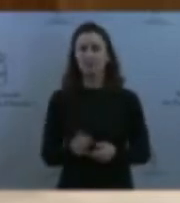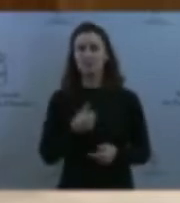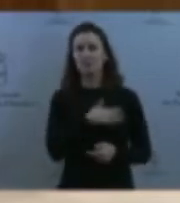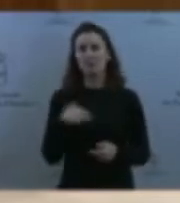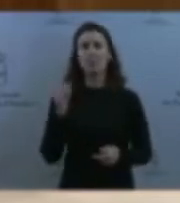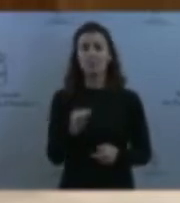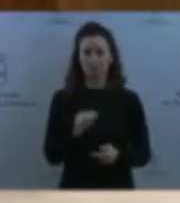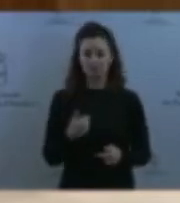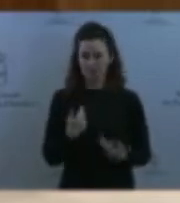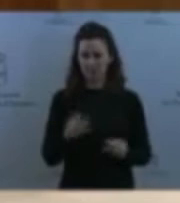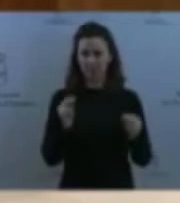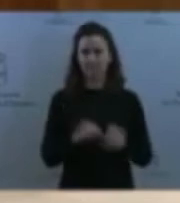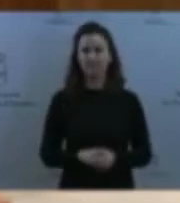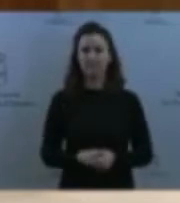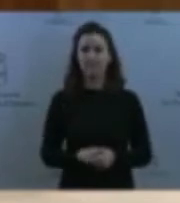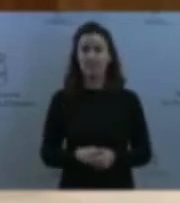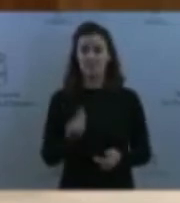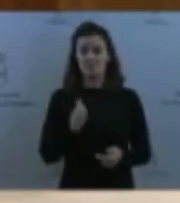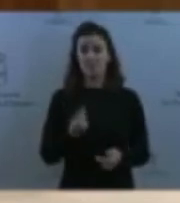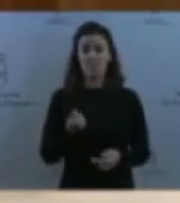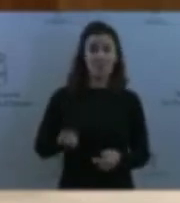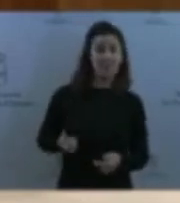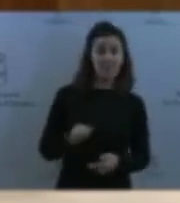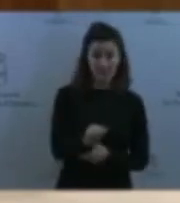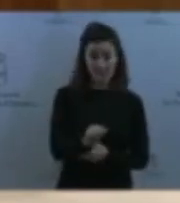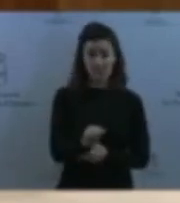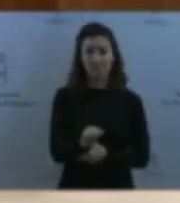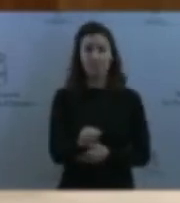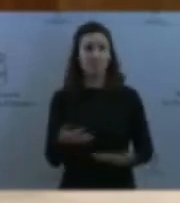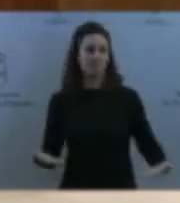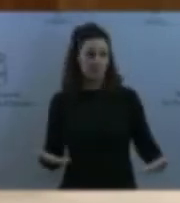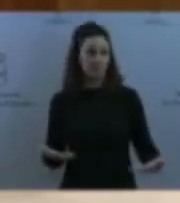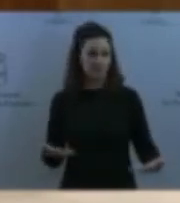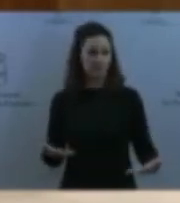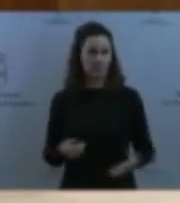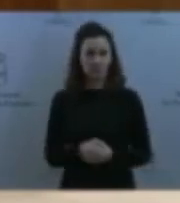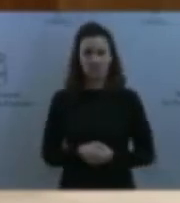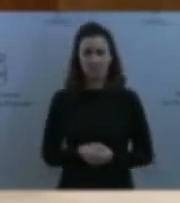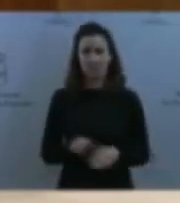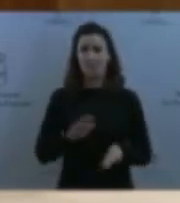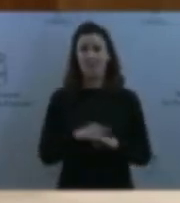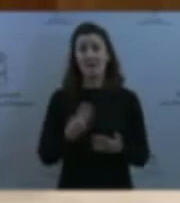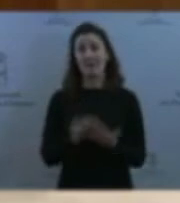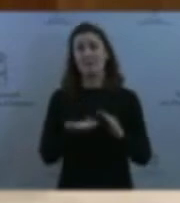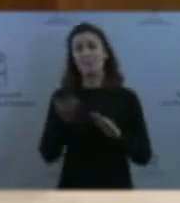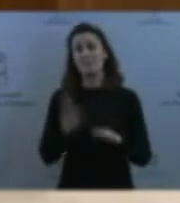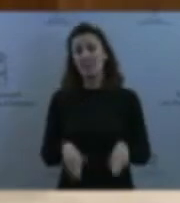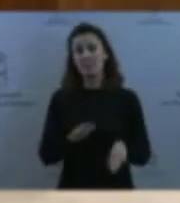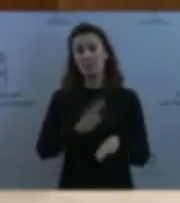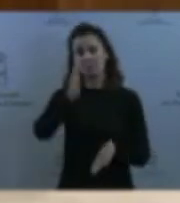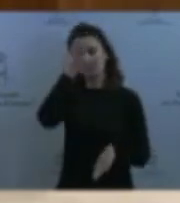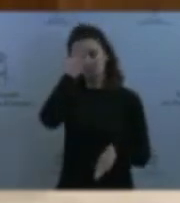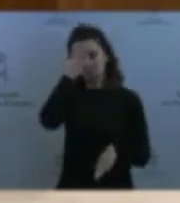económica lógicamente está dirigida a los menores que se tutelan en nuestra comunidad. Pero quería un poco